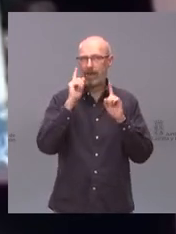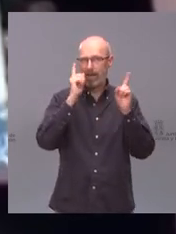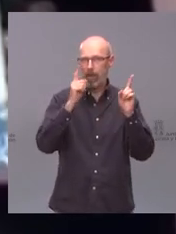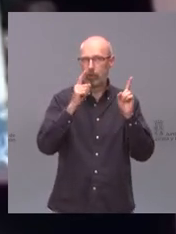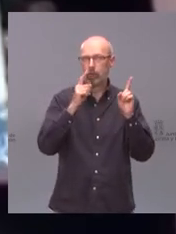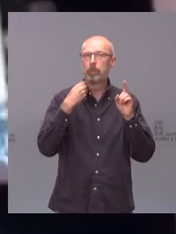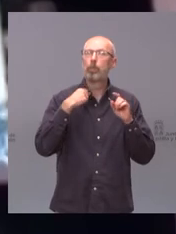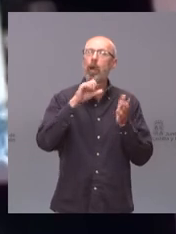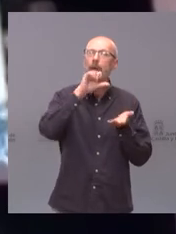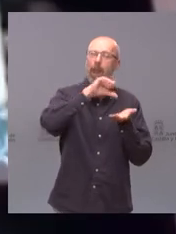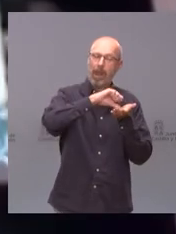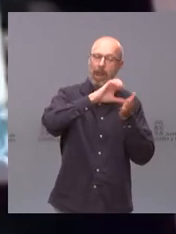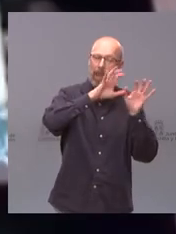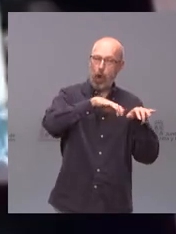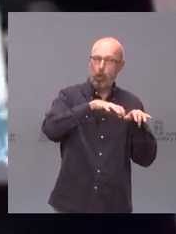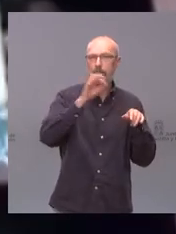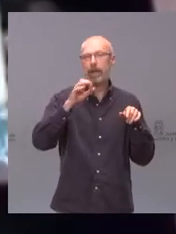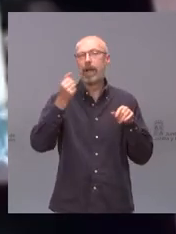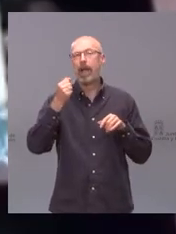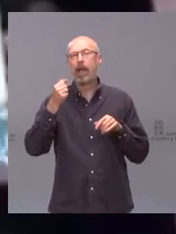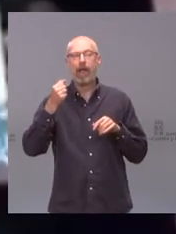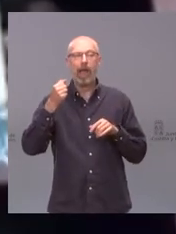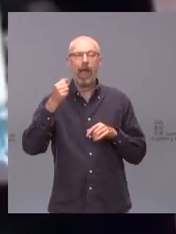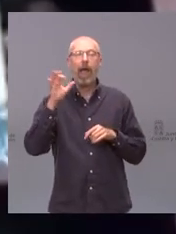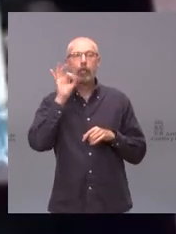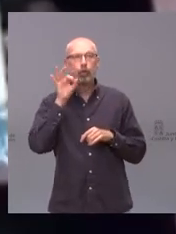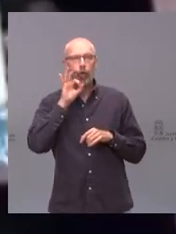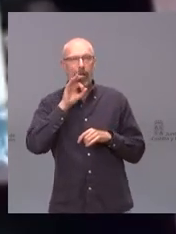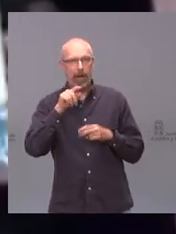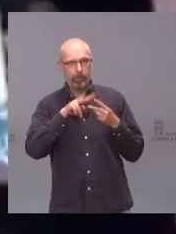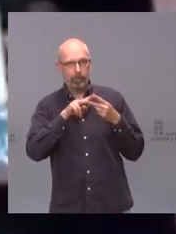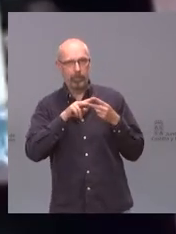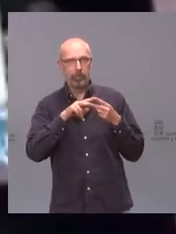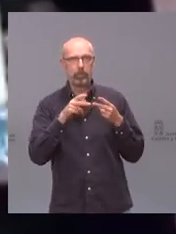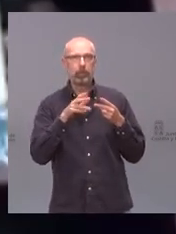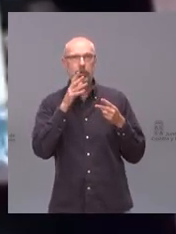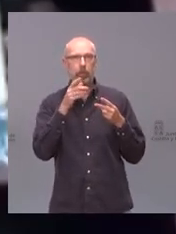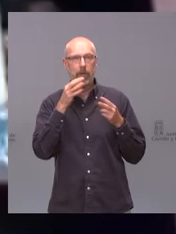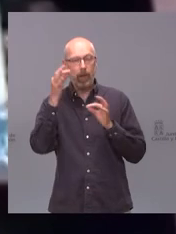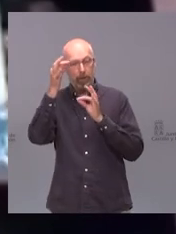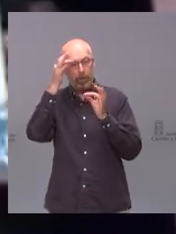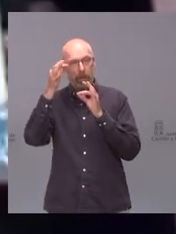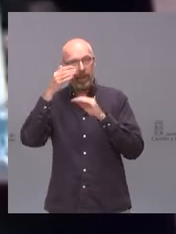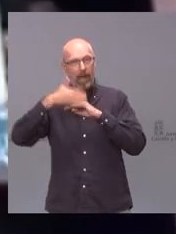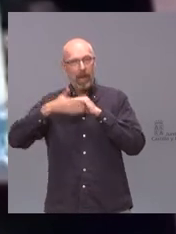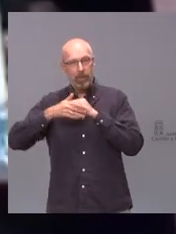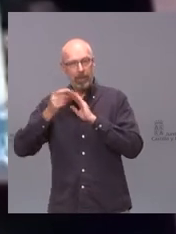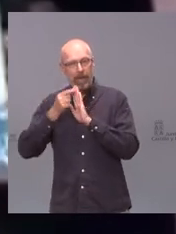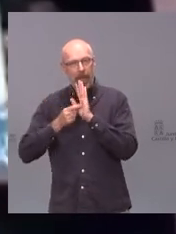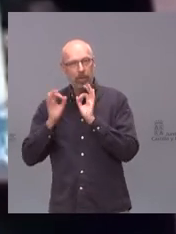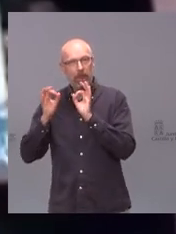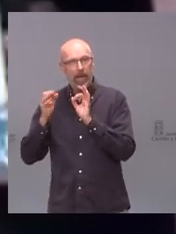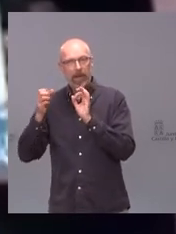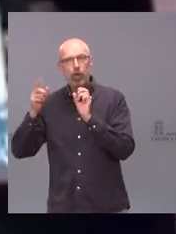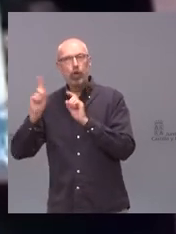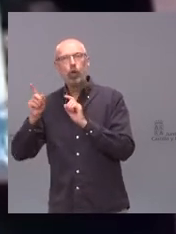son León Capital y Astorga para conocer un poco cuál es el margen por el cual no han entrado en las medidas excepcionales que han anunciado hoy